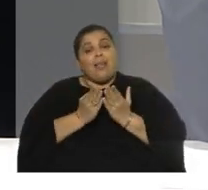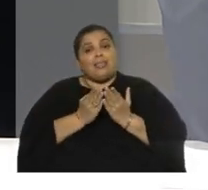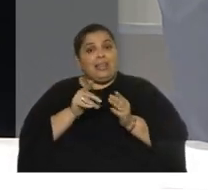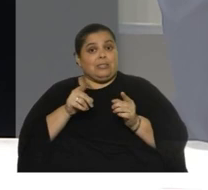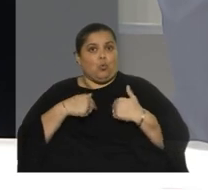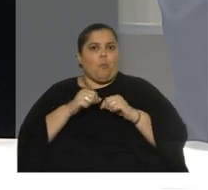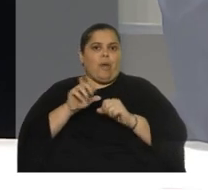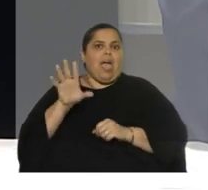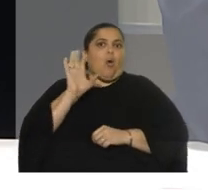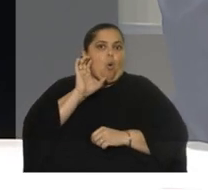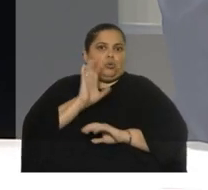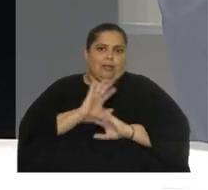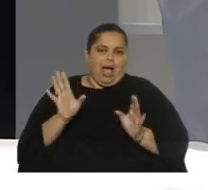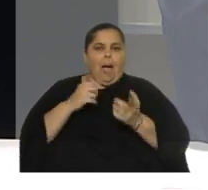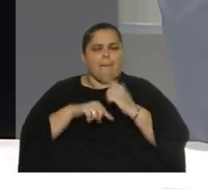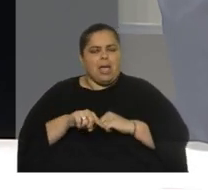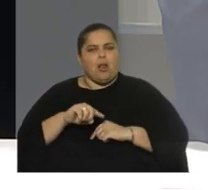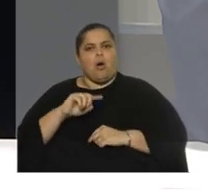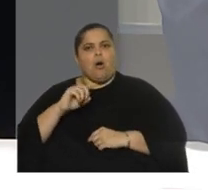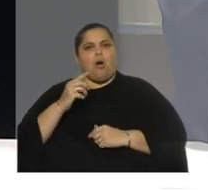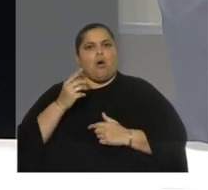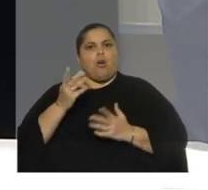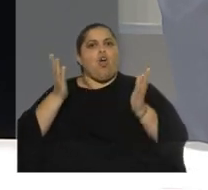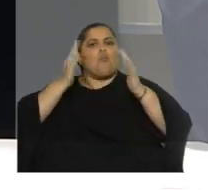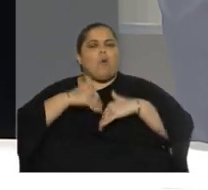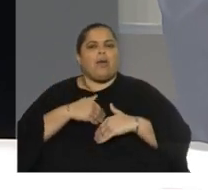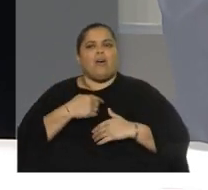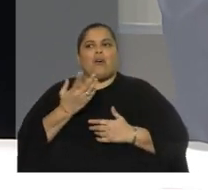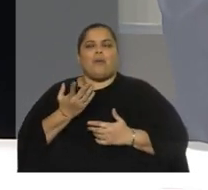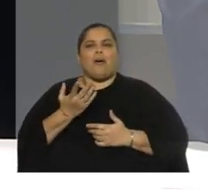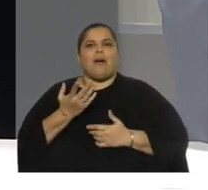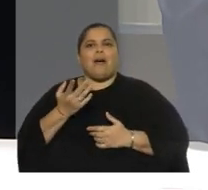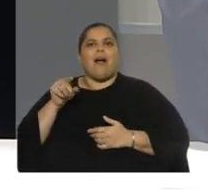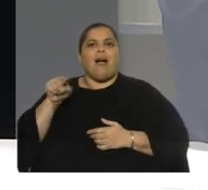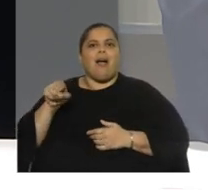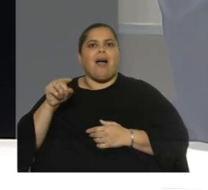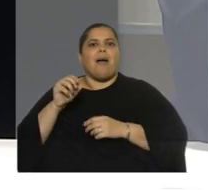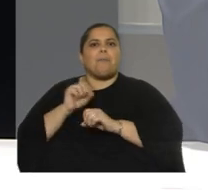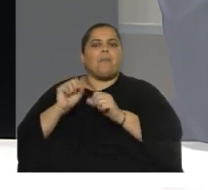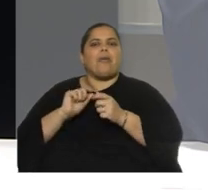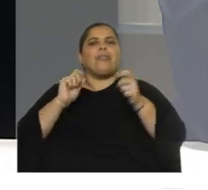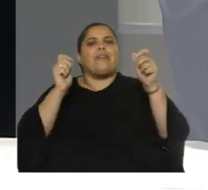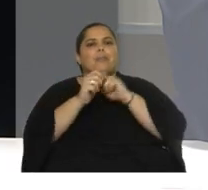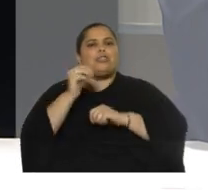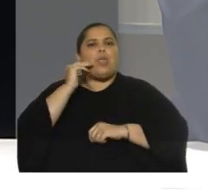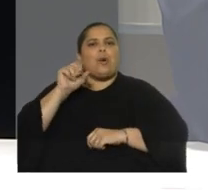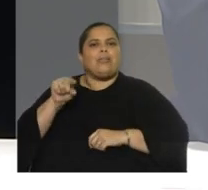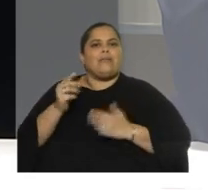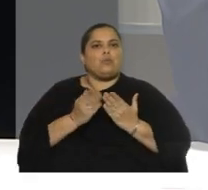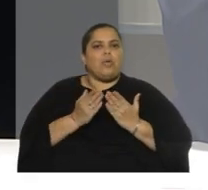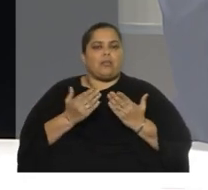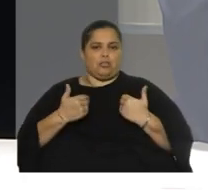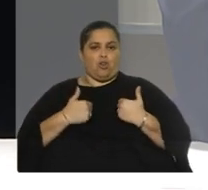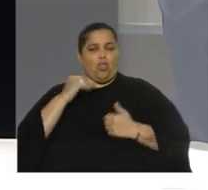los puede escuchar pero nadie puede tener el infantilismo de decir que los estudiantes puedan hacer una transformación educativa yo soy